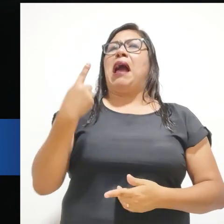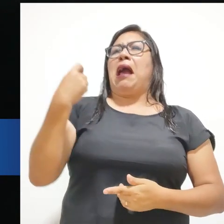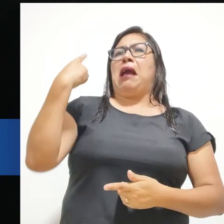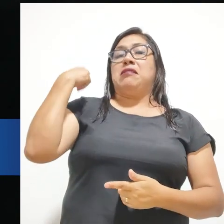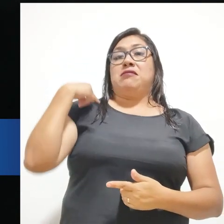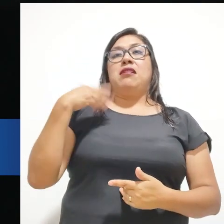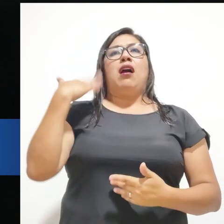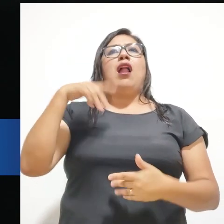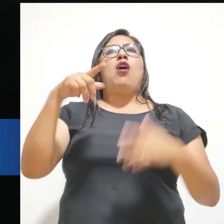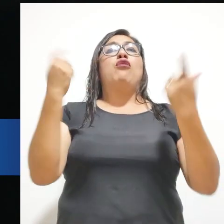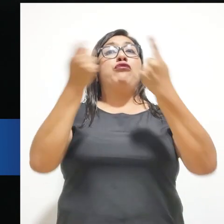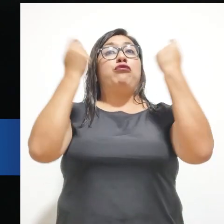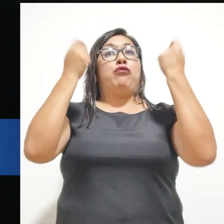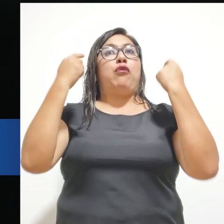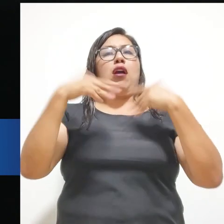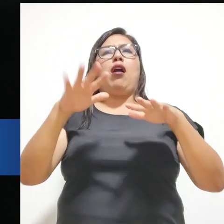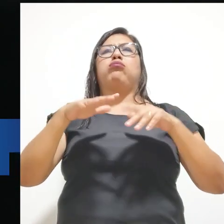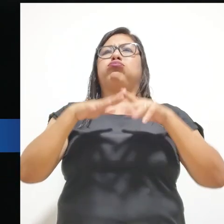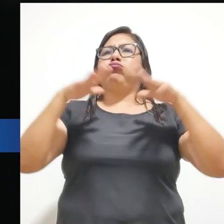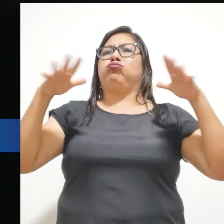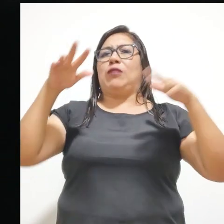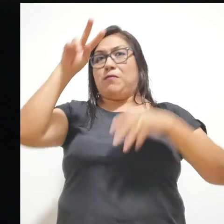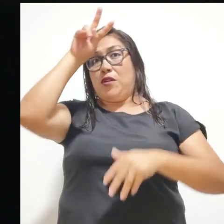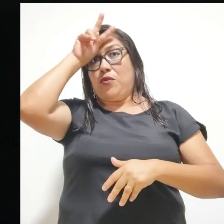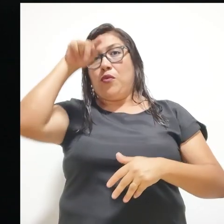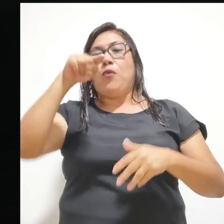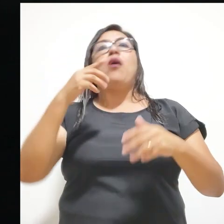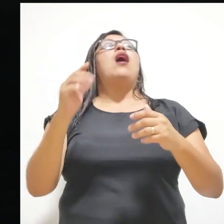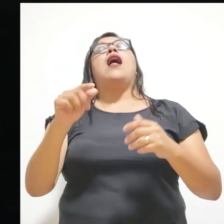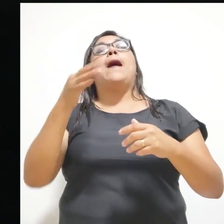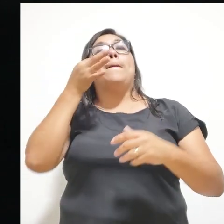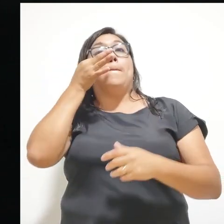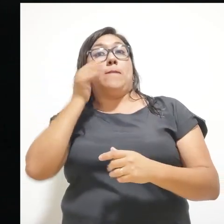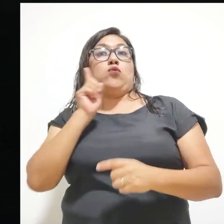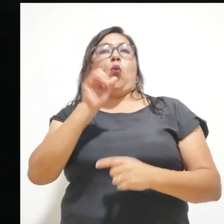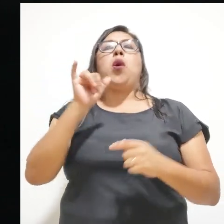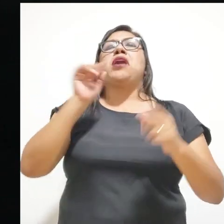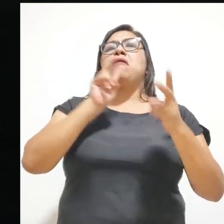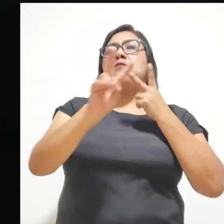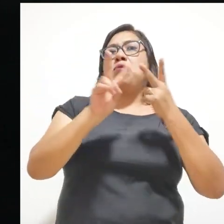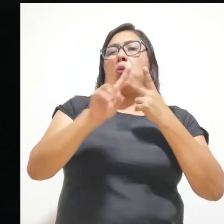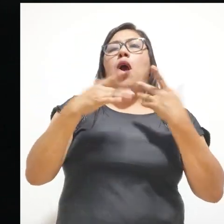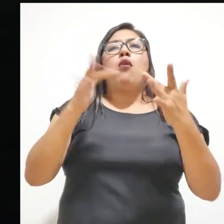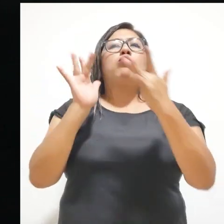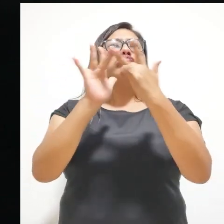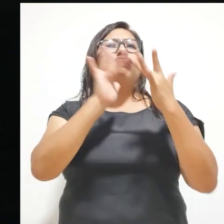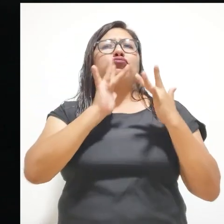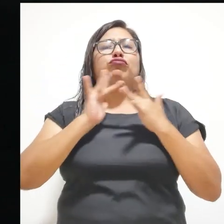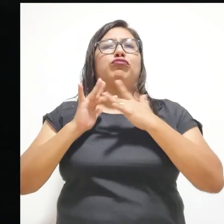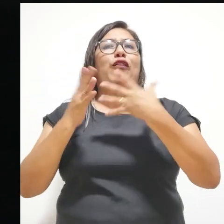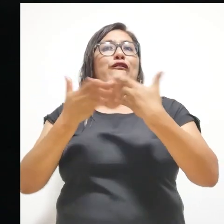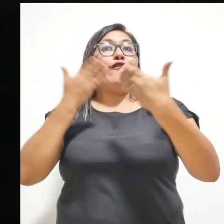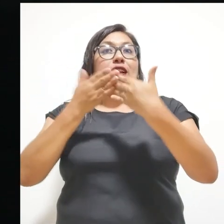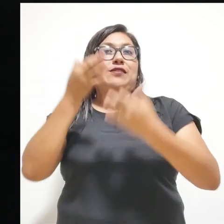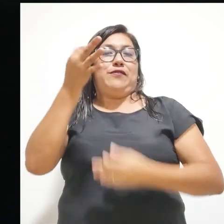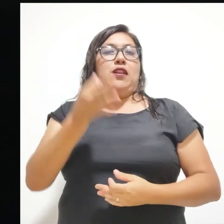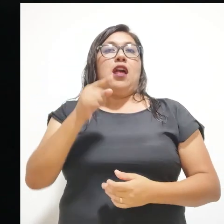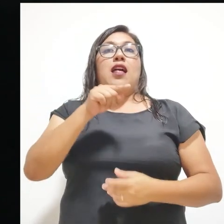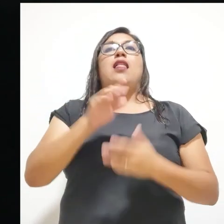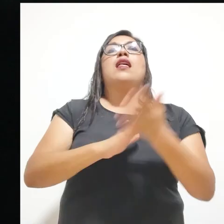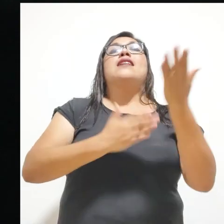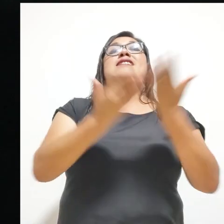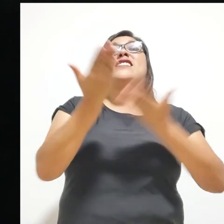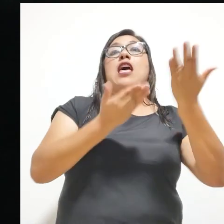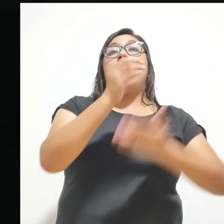poco hicimos un gran evento nacional, tanto presencial como virtual, hoy la tecnología y la información nos facilitan el contacto virtual, pero con